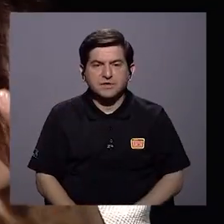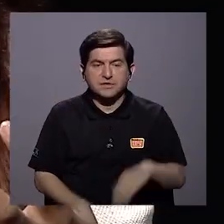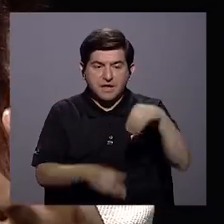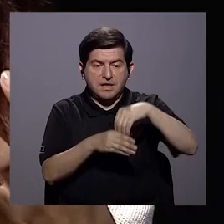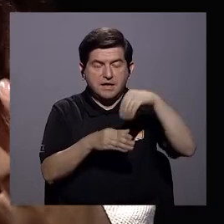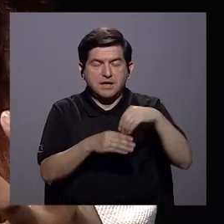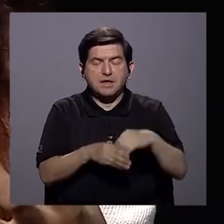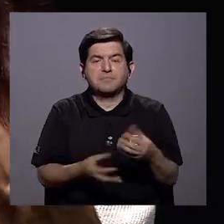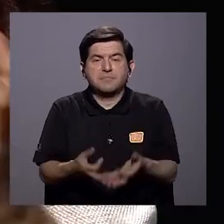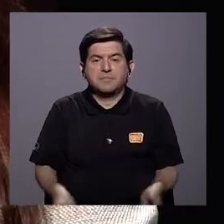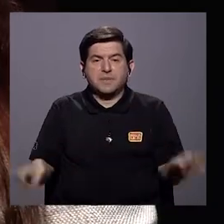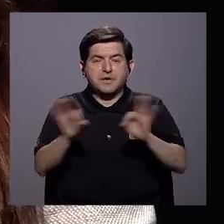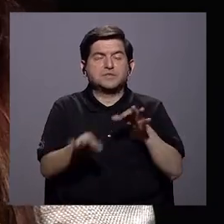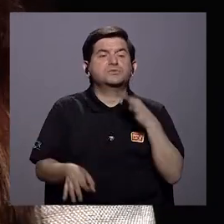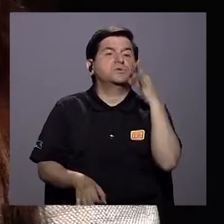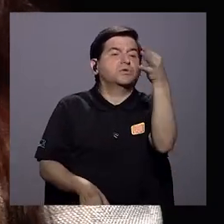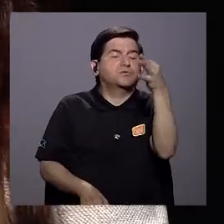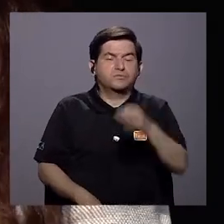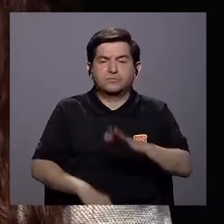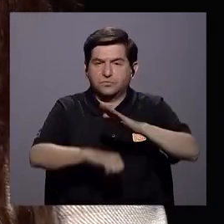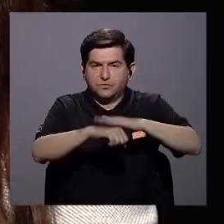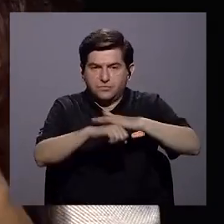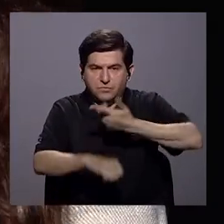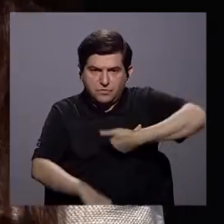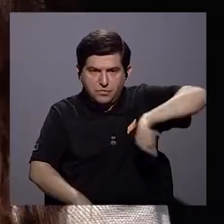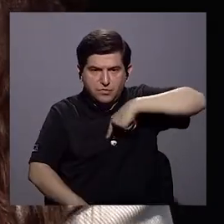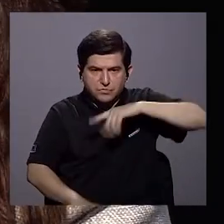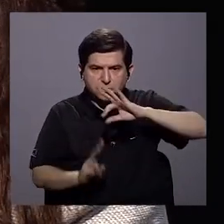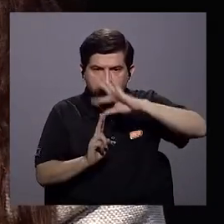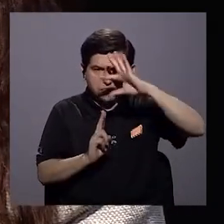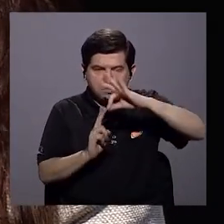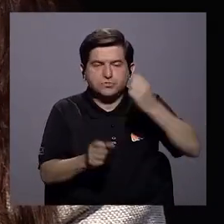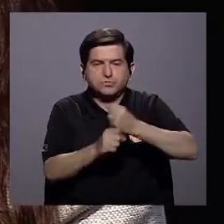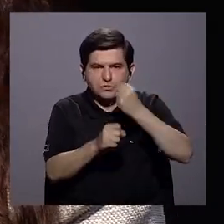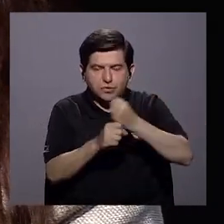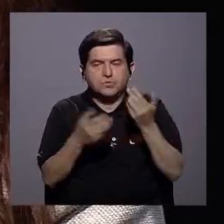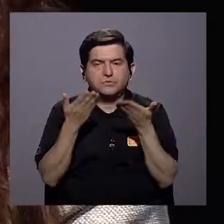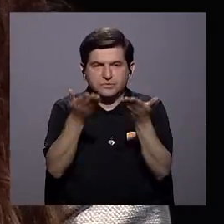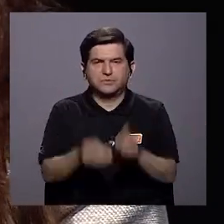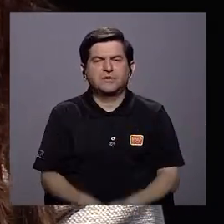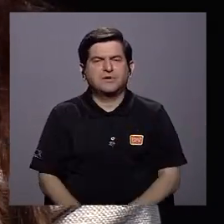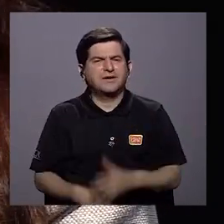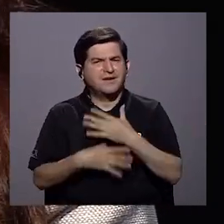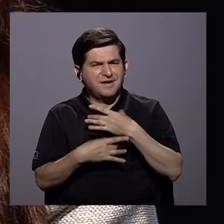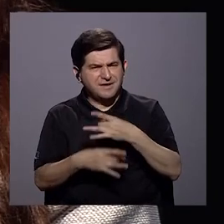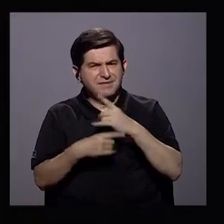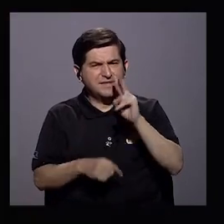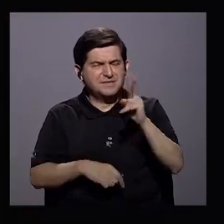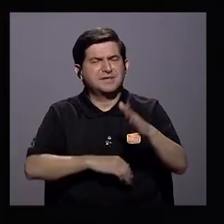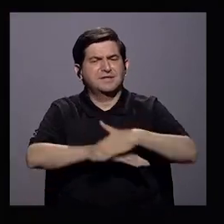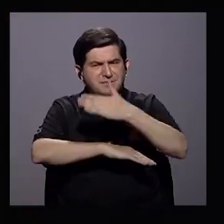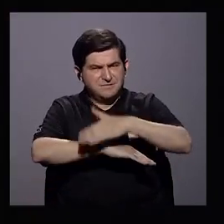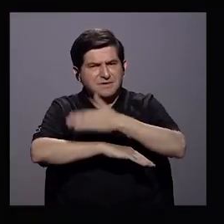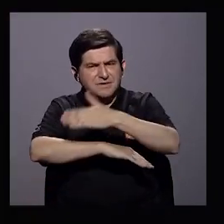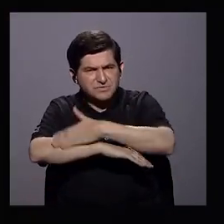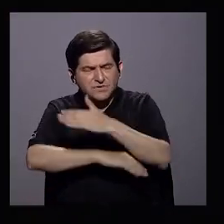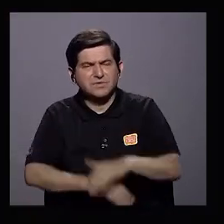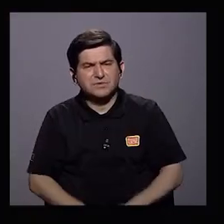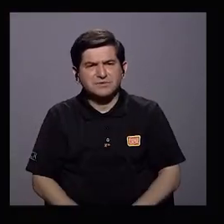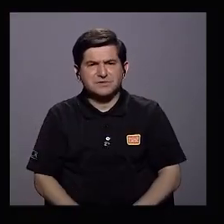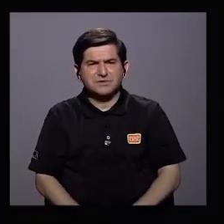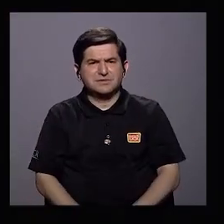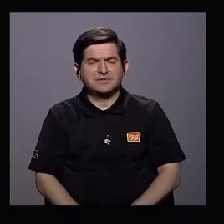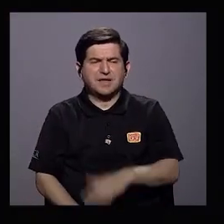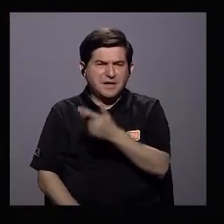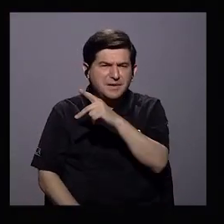inversiones importantes que también nos van a permitir generar opciones de puestos de trabajo. Vea curioso porque mencionó dos costas. Nos quedó Punta